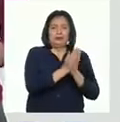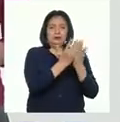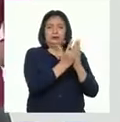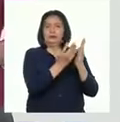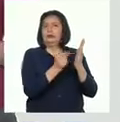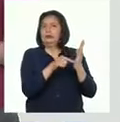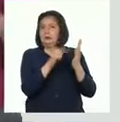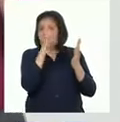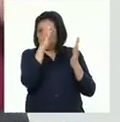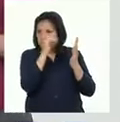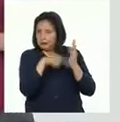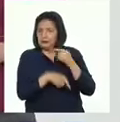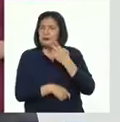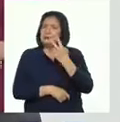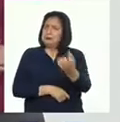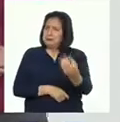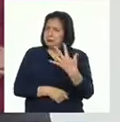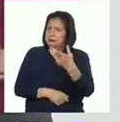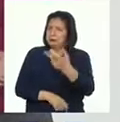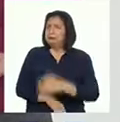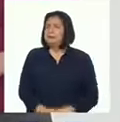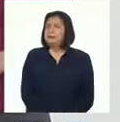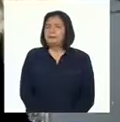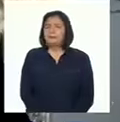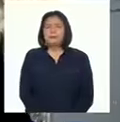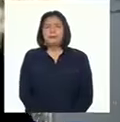cuaderno de experiencias. Veamos qué nos cuentan.